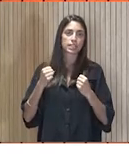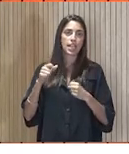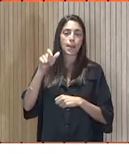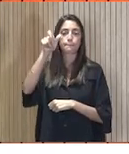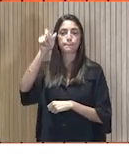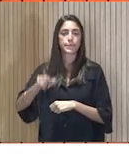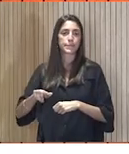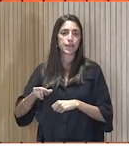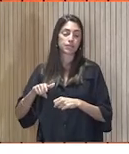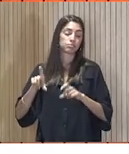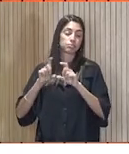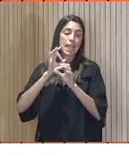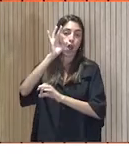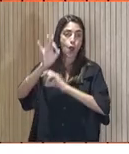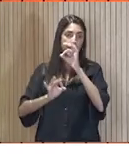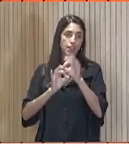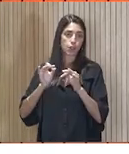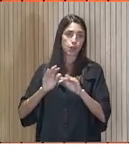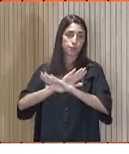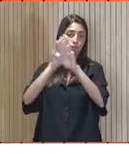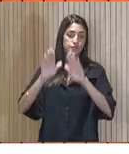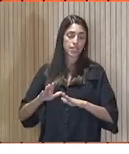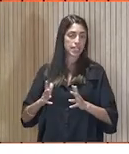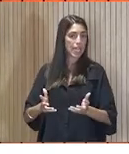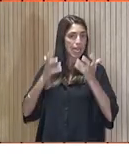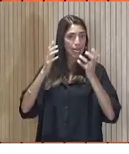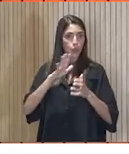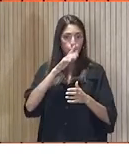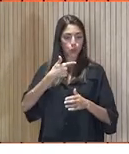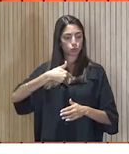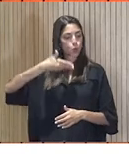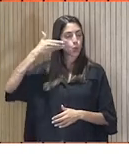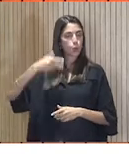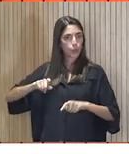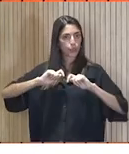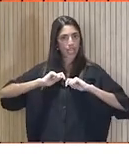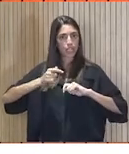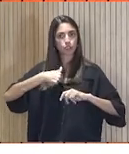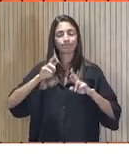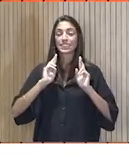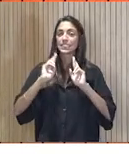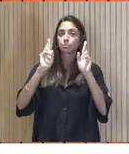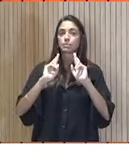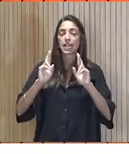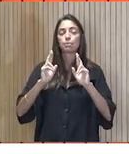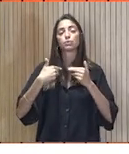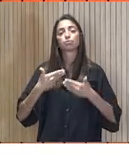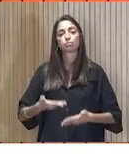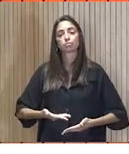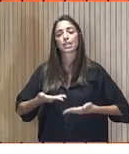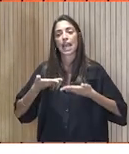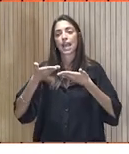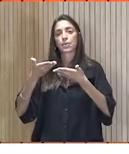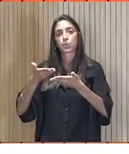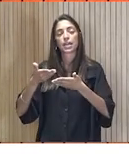ganador de esta edición que nos llena de orgullo a los que lo organizamos y que esperamos, aunque sea modestamente, que contribuya a que mejoren